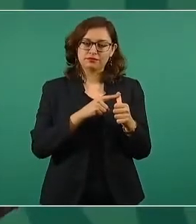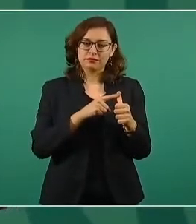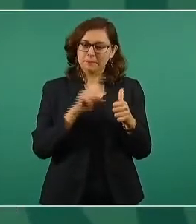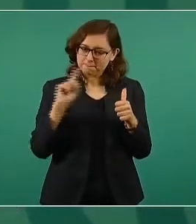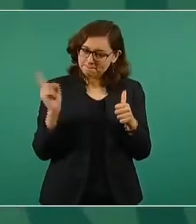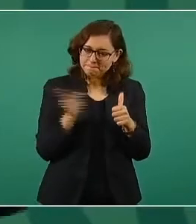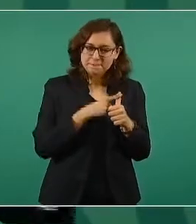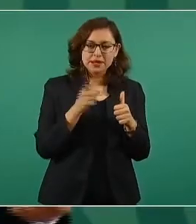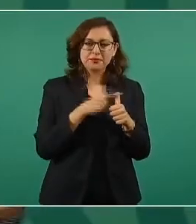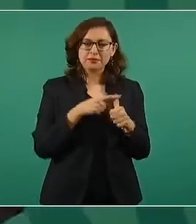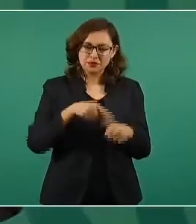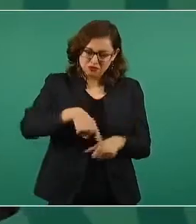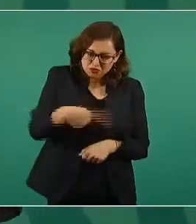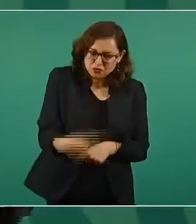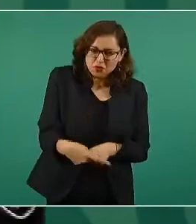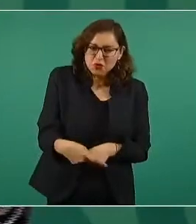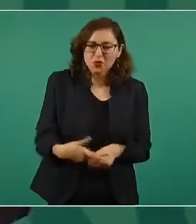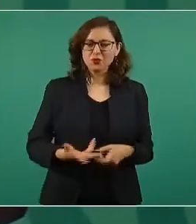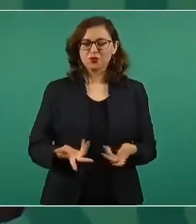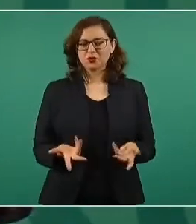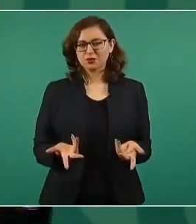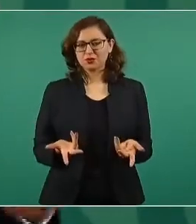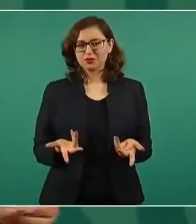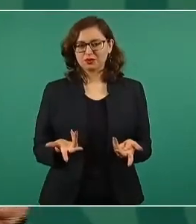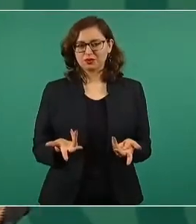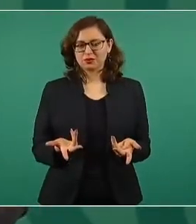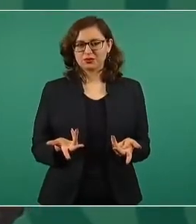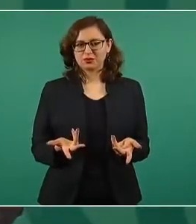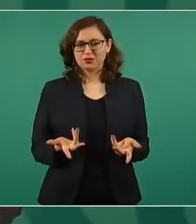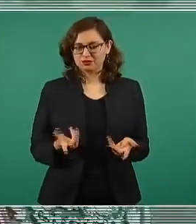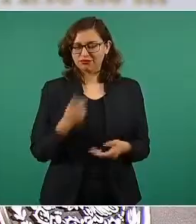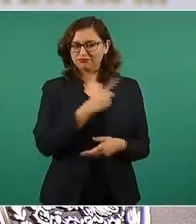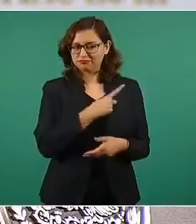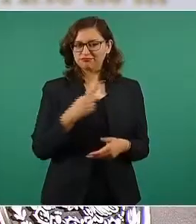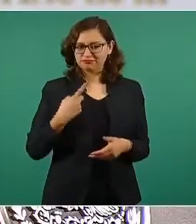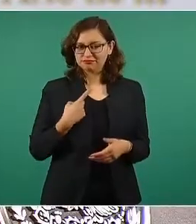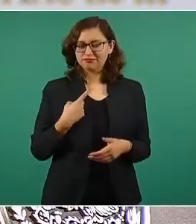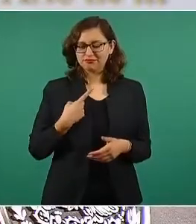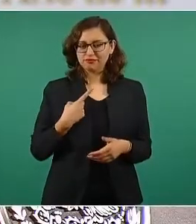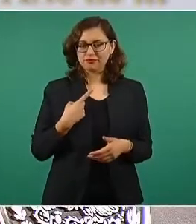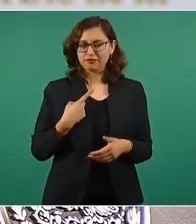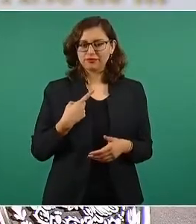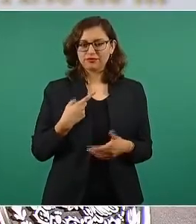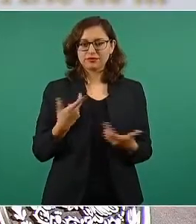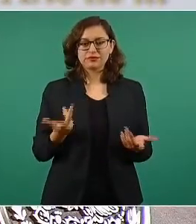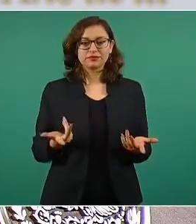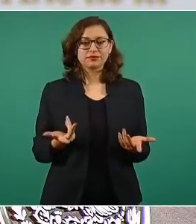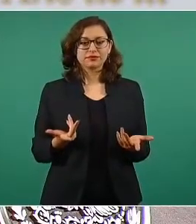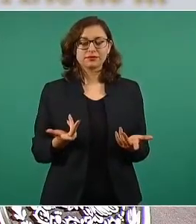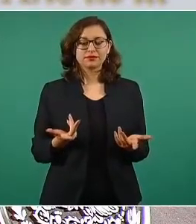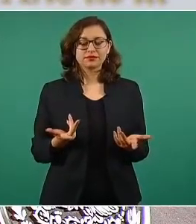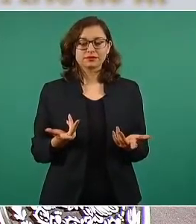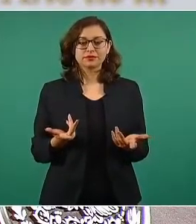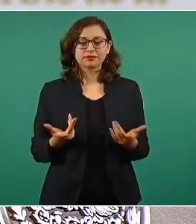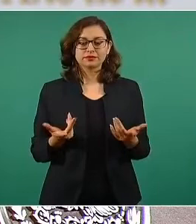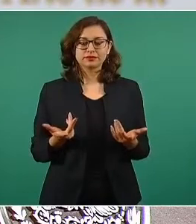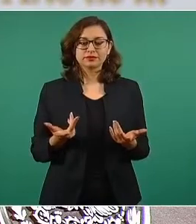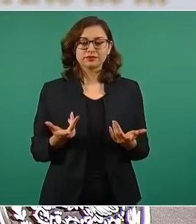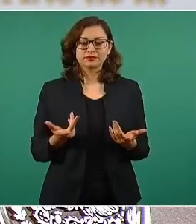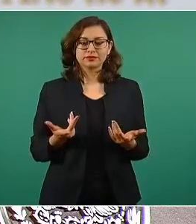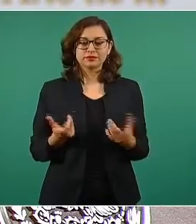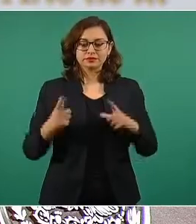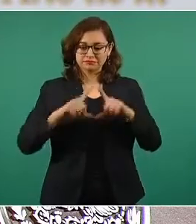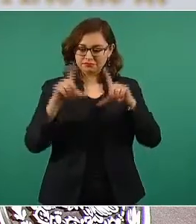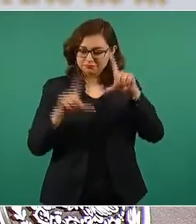pues a los mexicanos. ¿Empresas mexicanas?